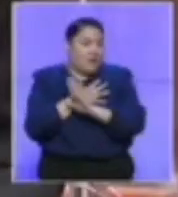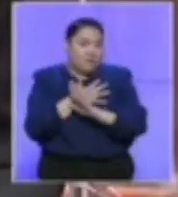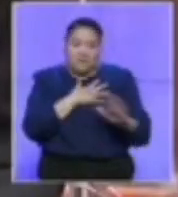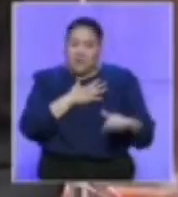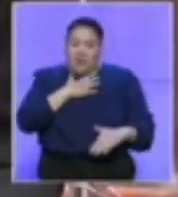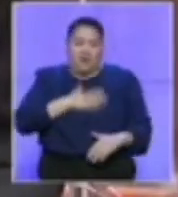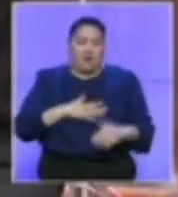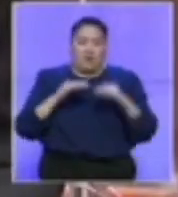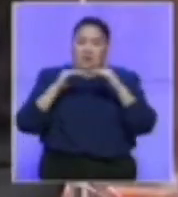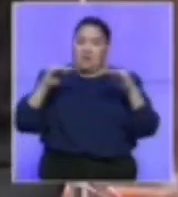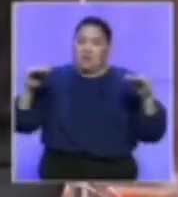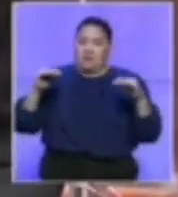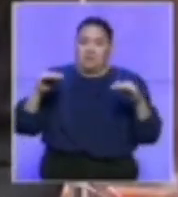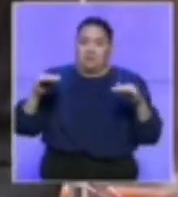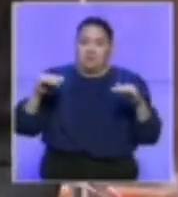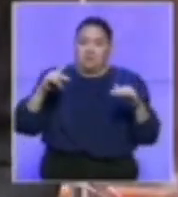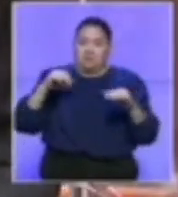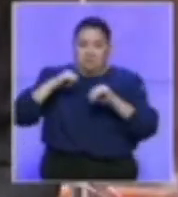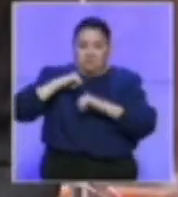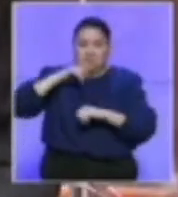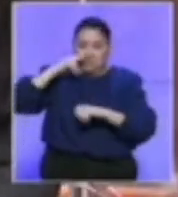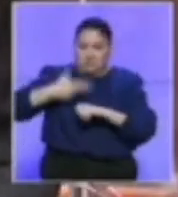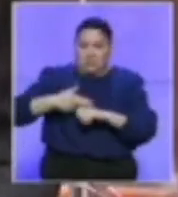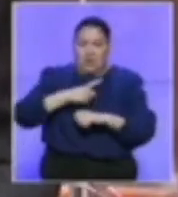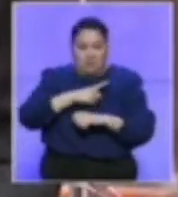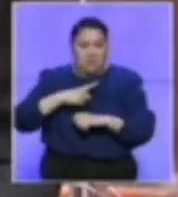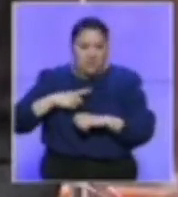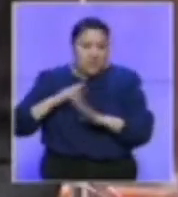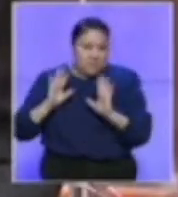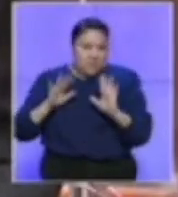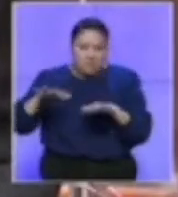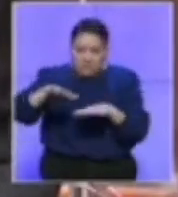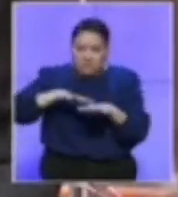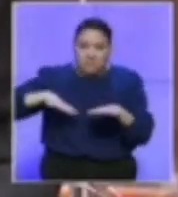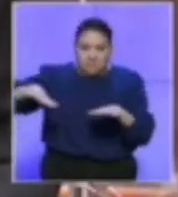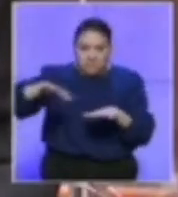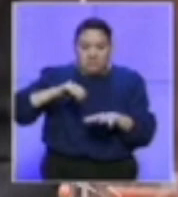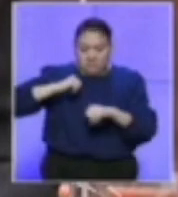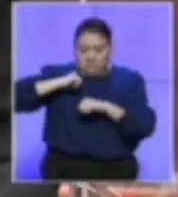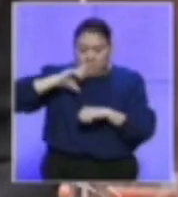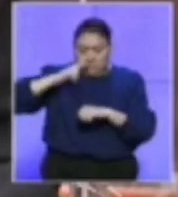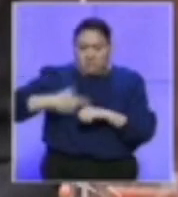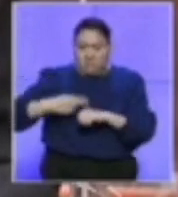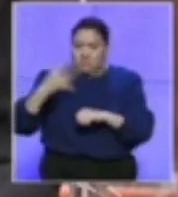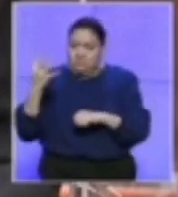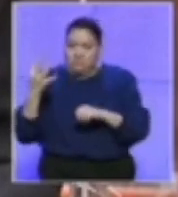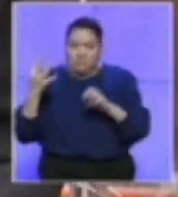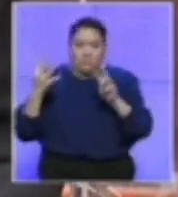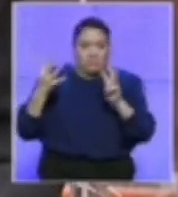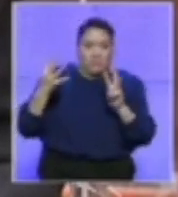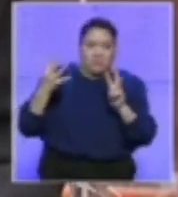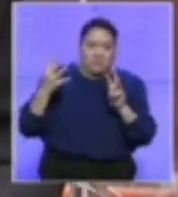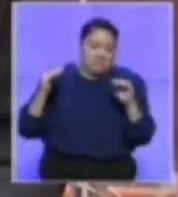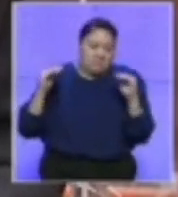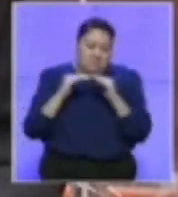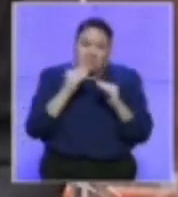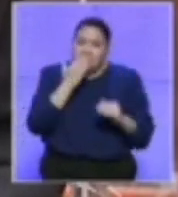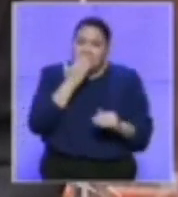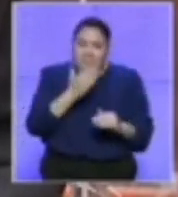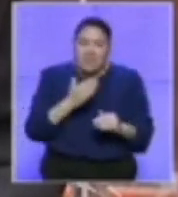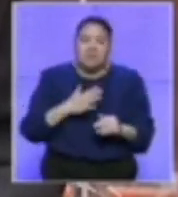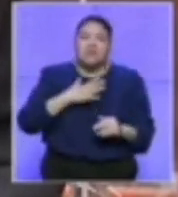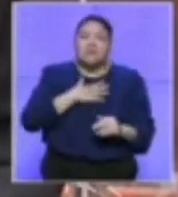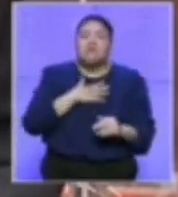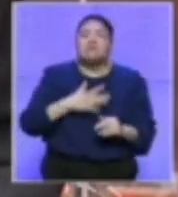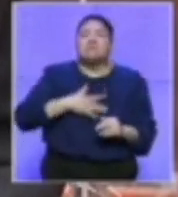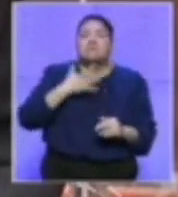el criterio general de que haya paridad en la Junta General Ejecutiva y lo que yo estimo es que aquí lo que nos